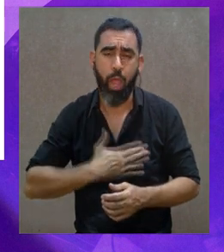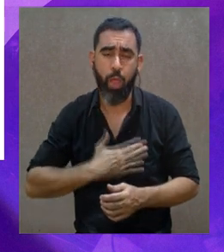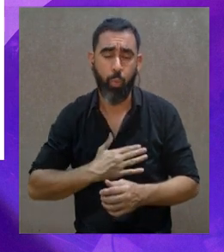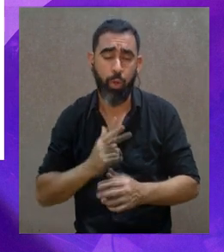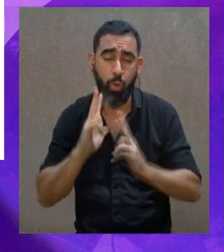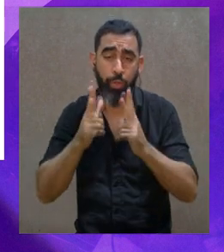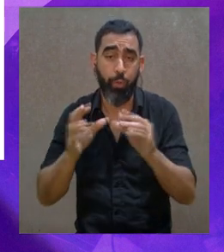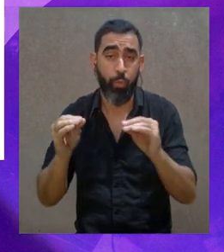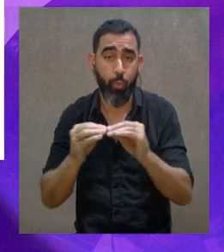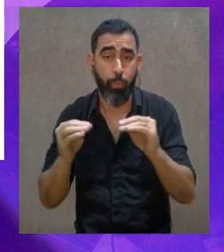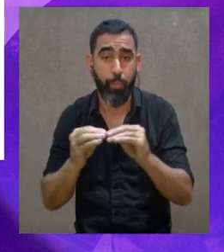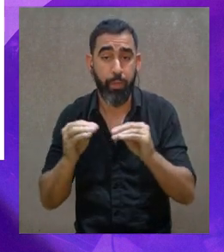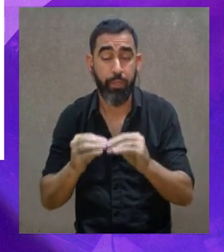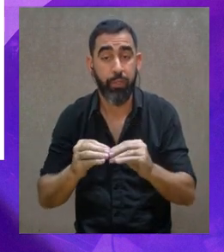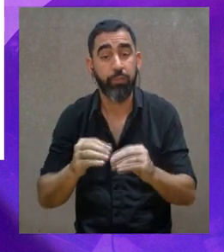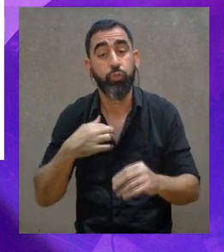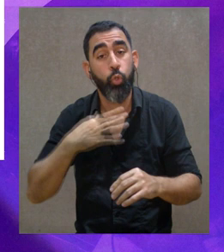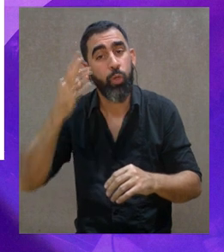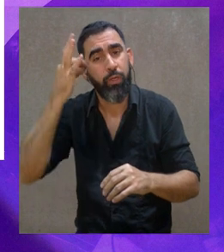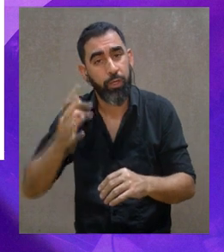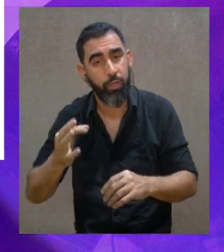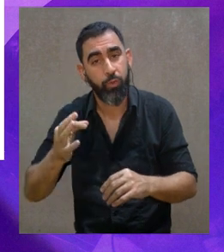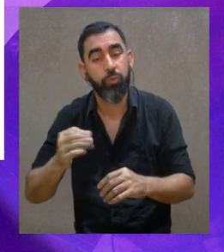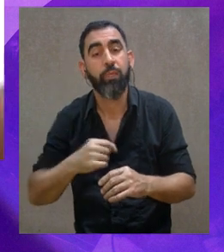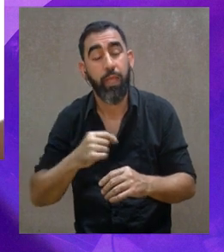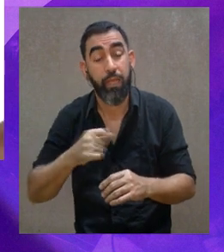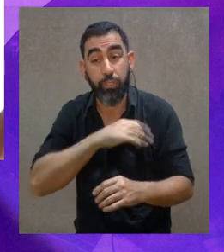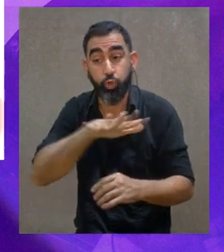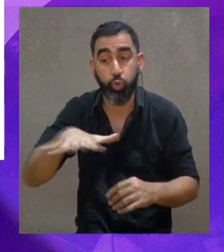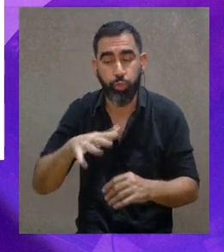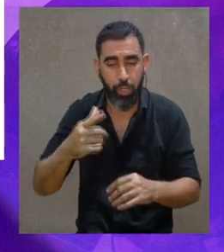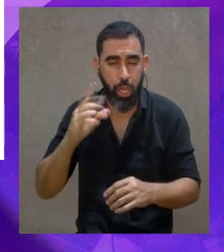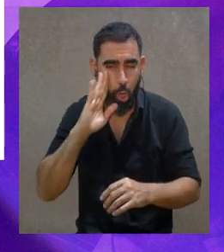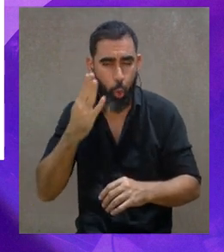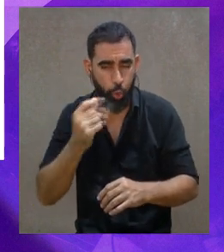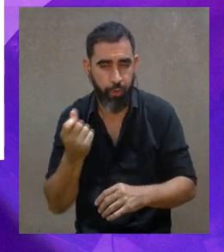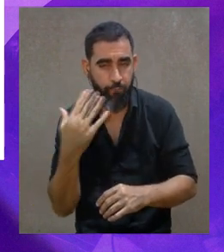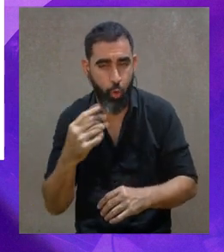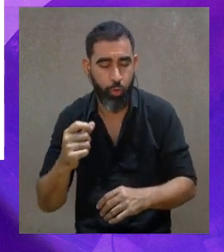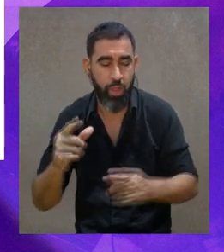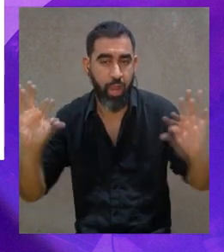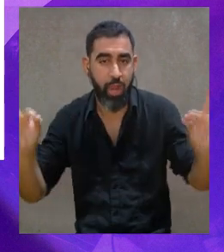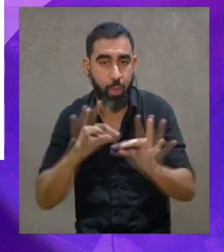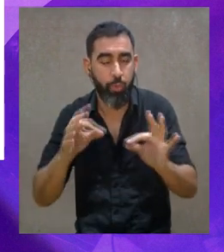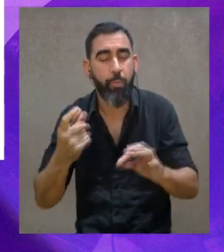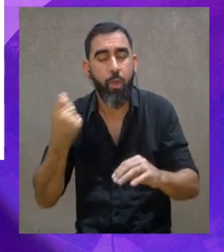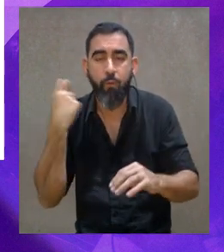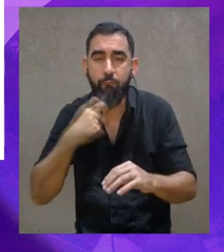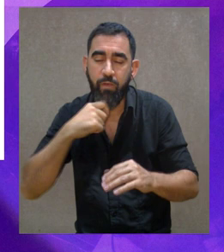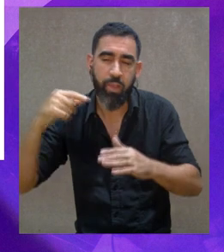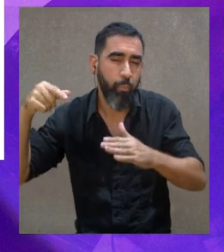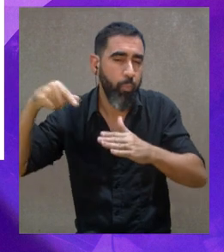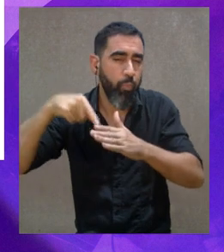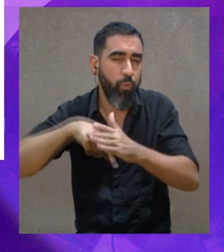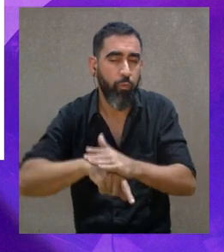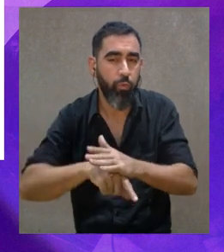hace que vibremos juntos y que estemos conectados de otra manera como puede serlo compartir cualquier otra disciplina.